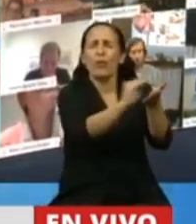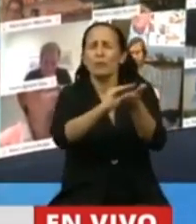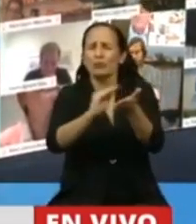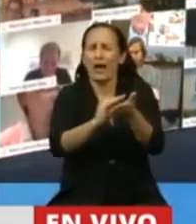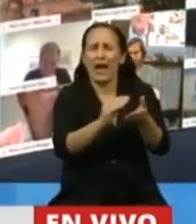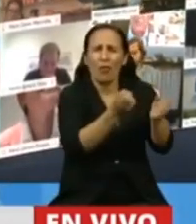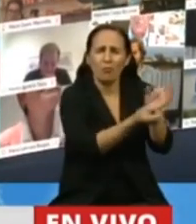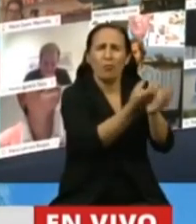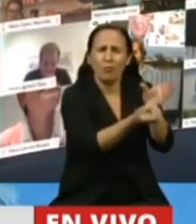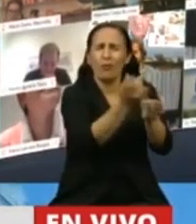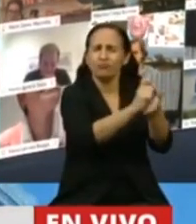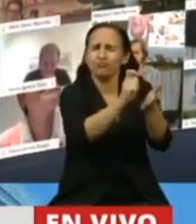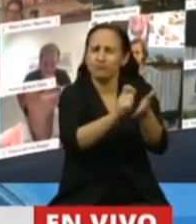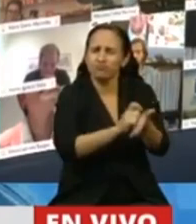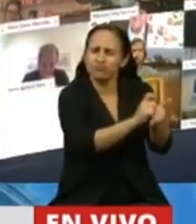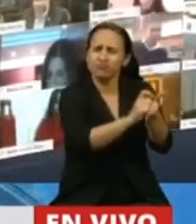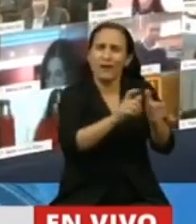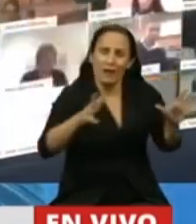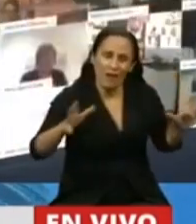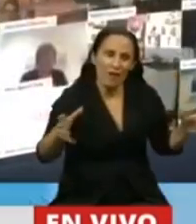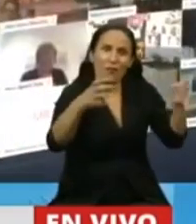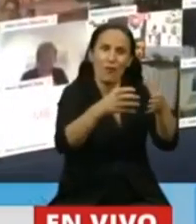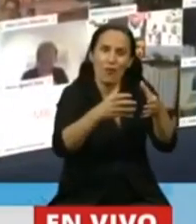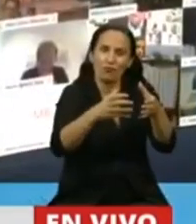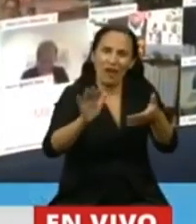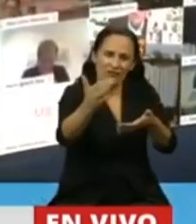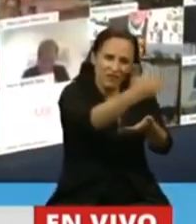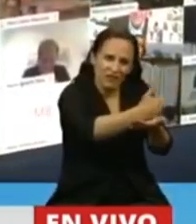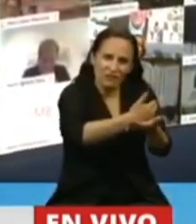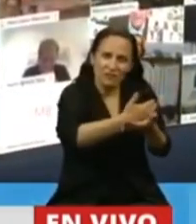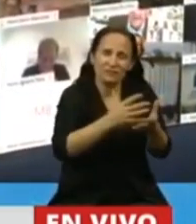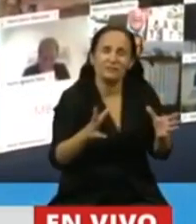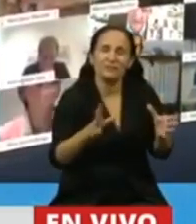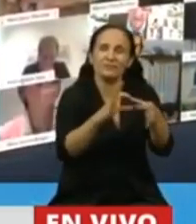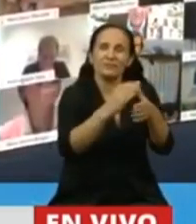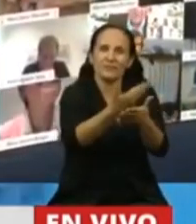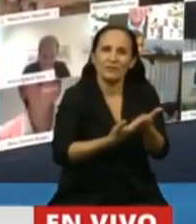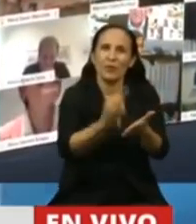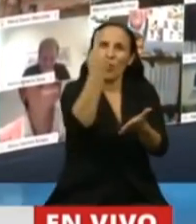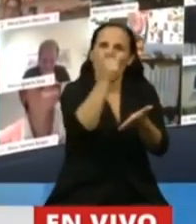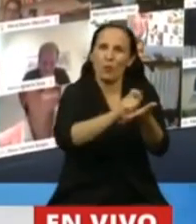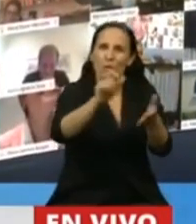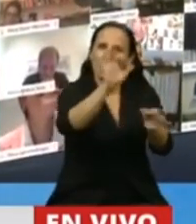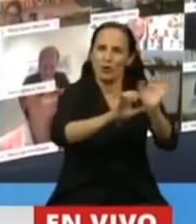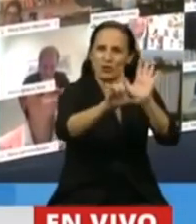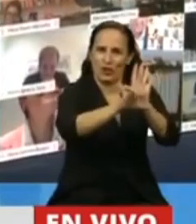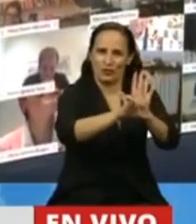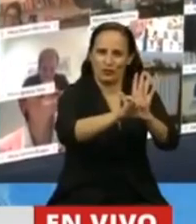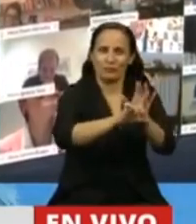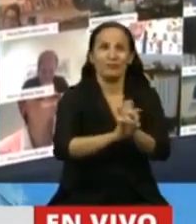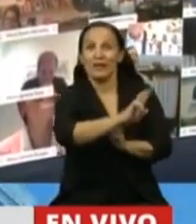y para encontrar de todos uno, exige diálogo, exige consenso. El segundo proyecto